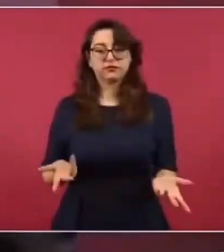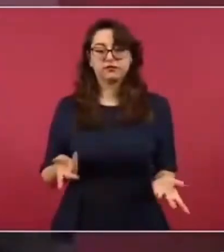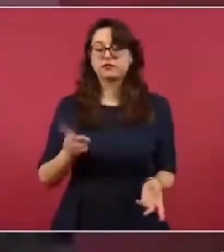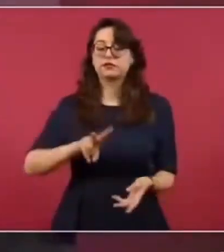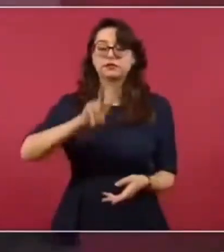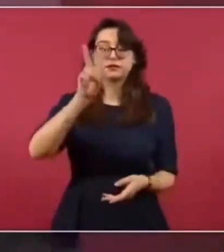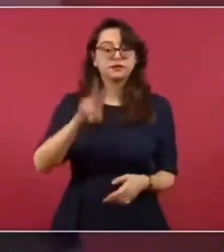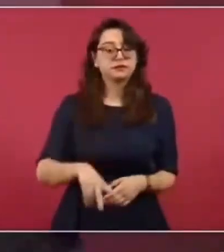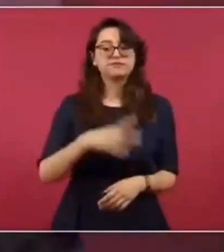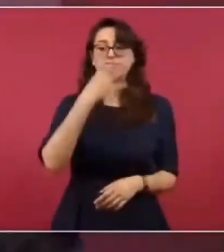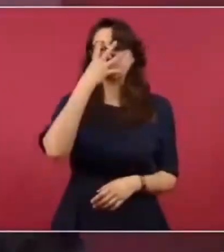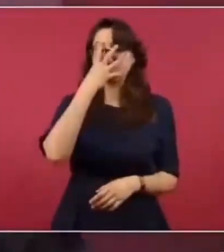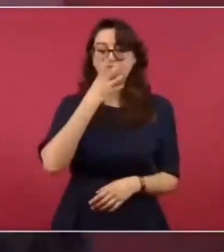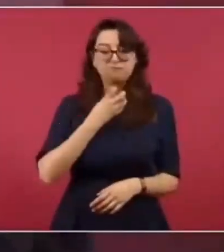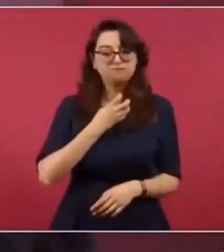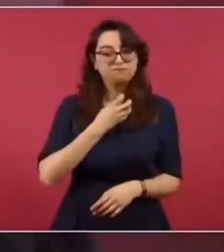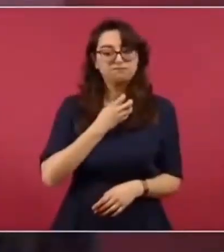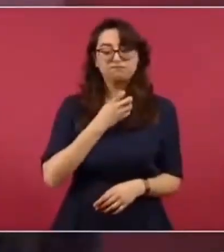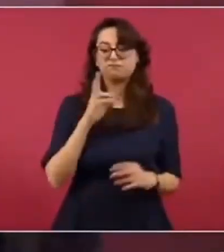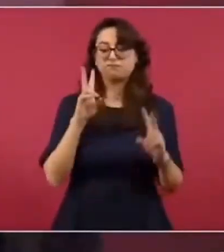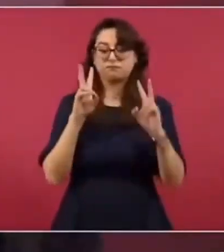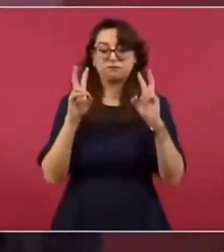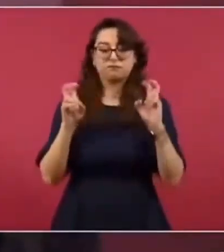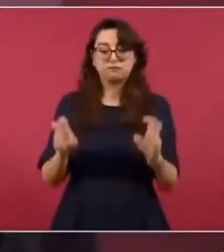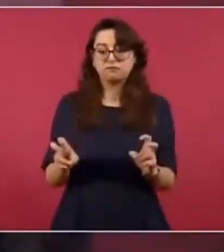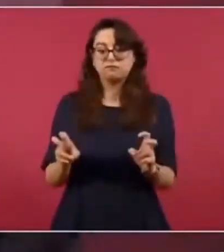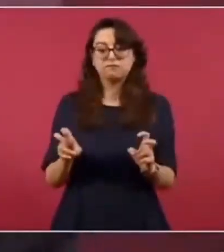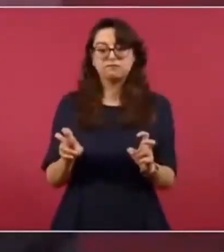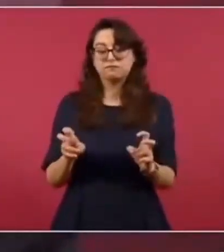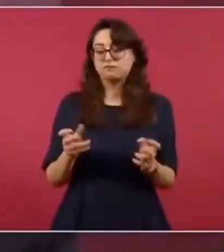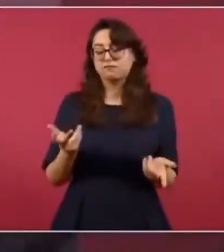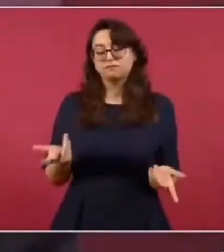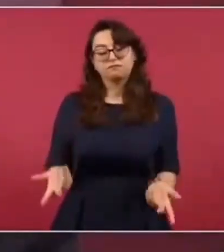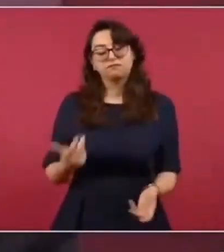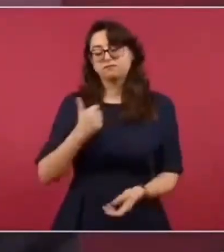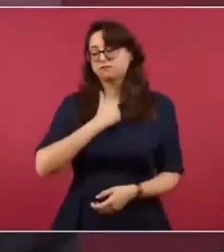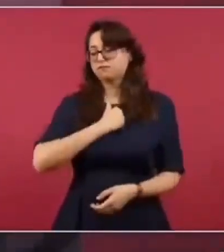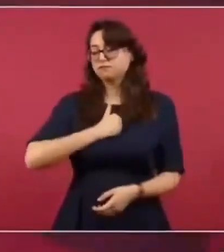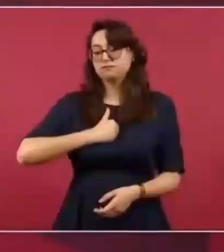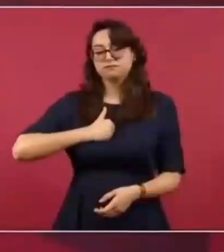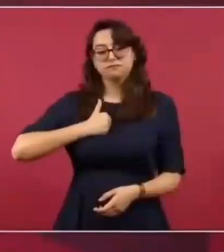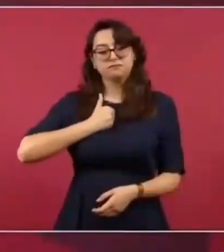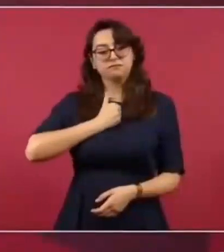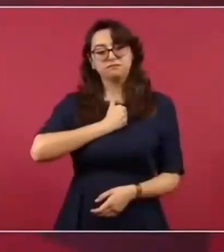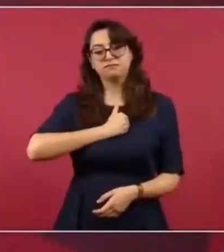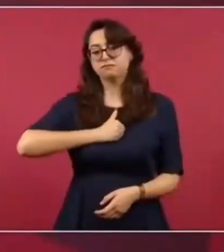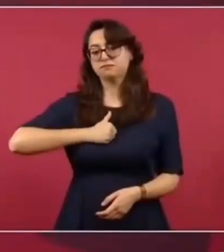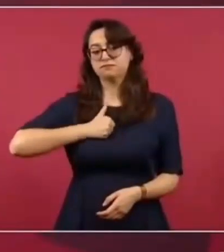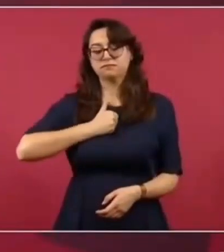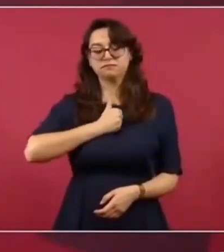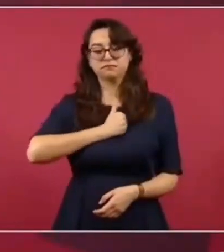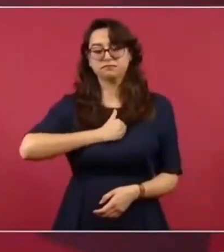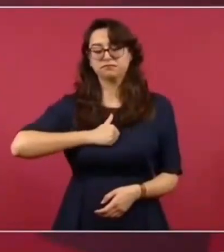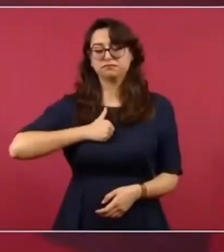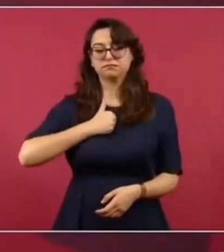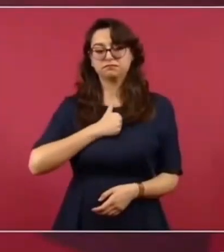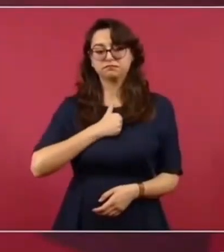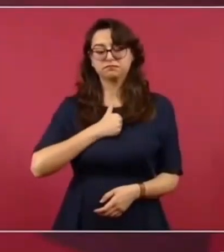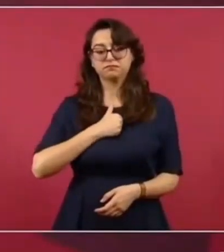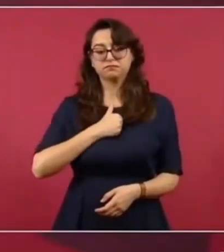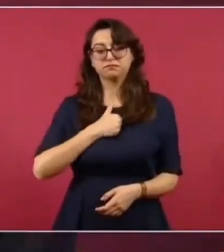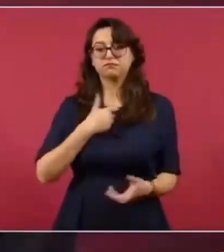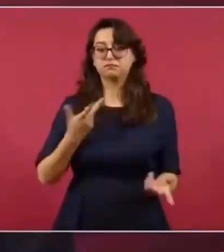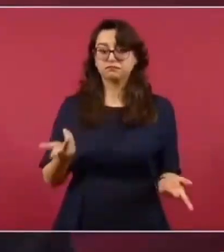transmitir pesar y cuidar que